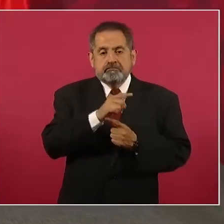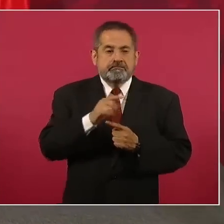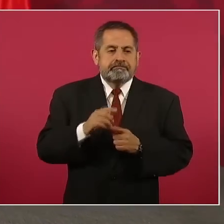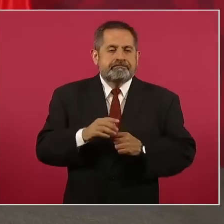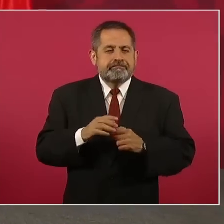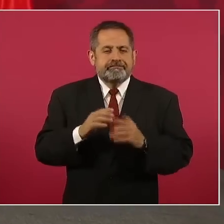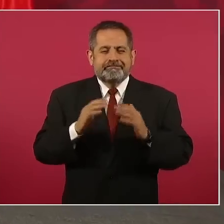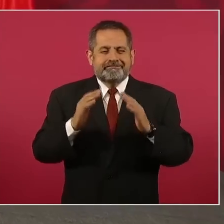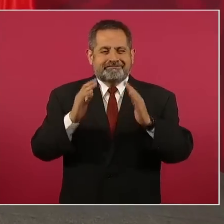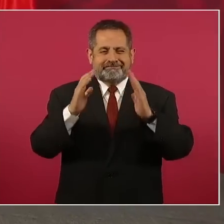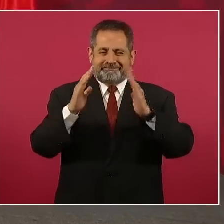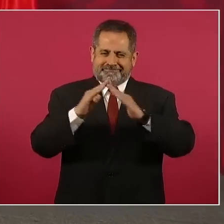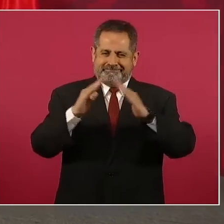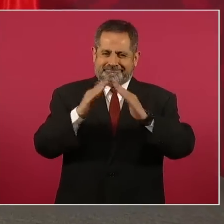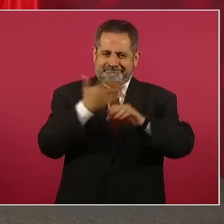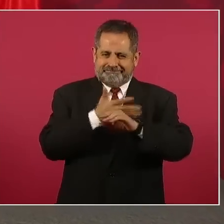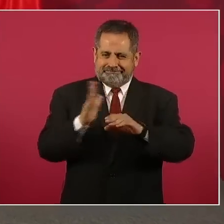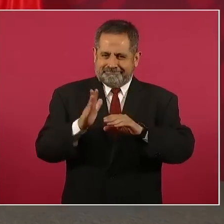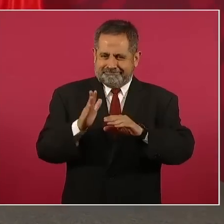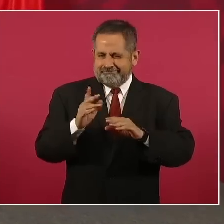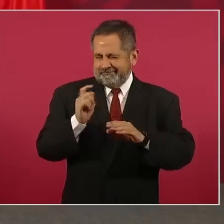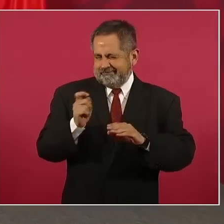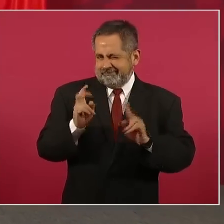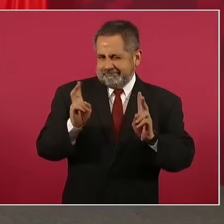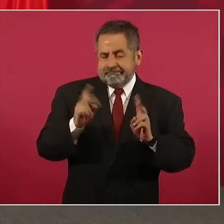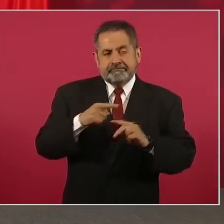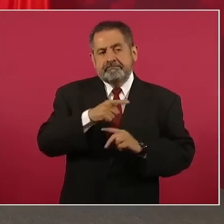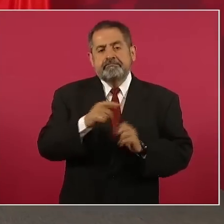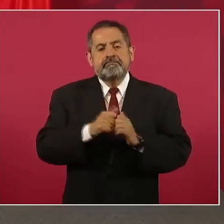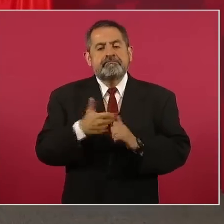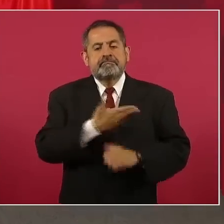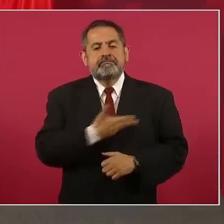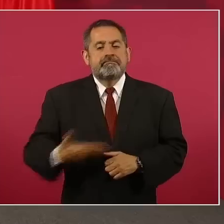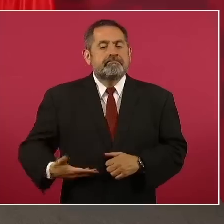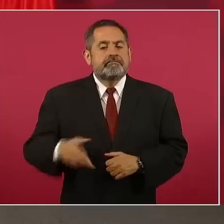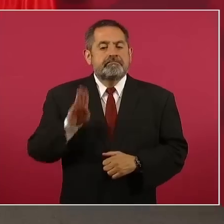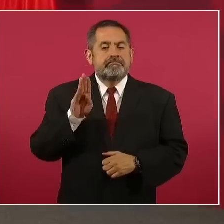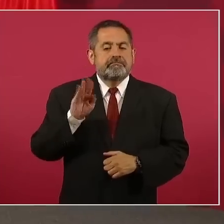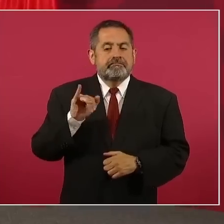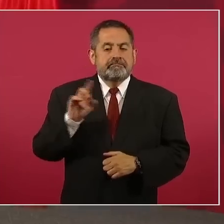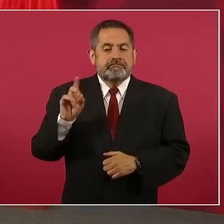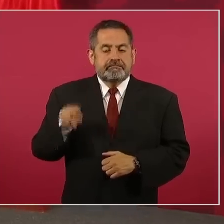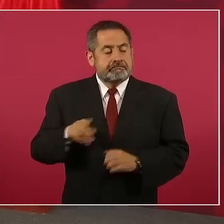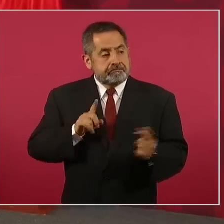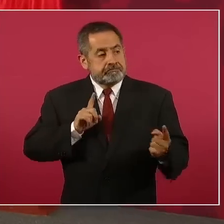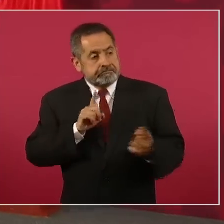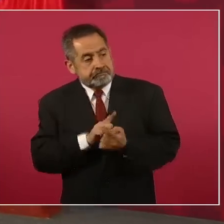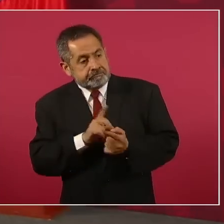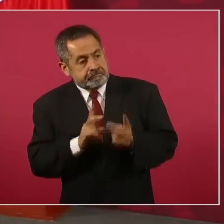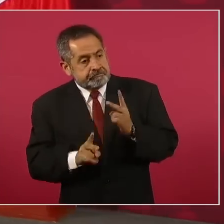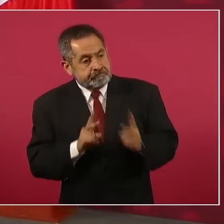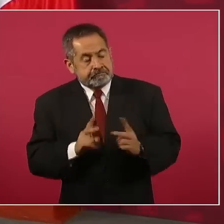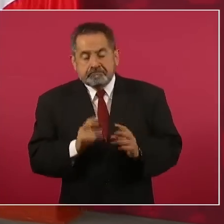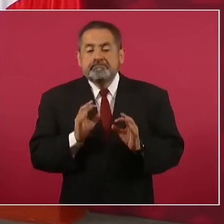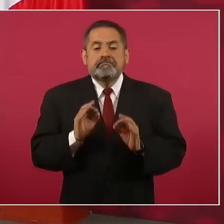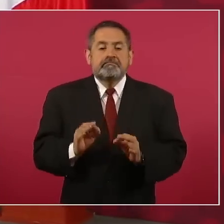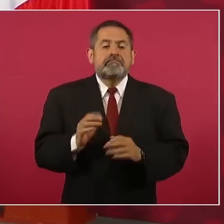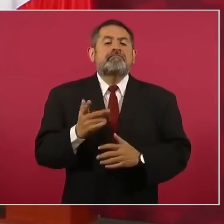con el presidente Biden también fue, decía yo,